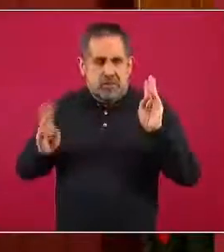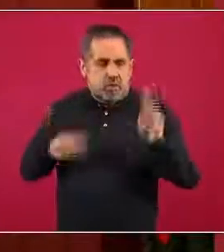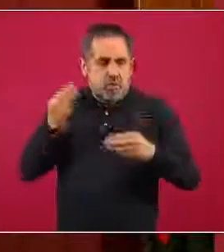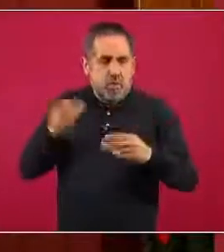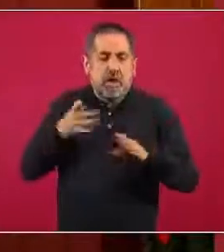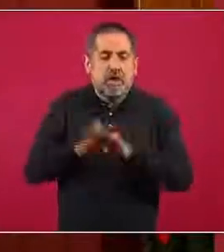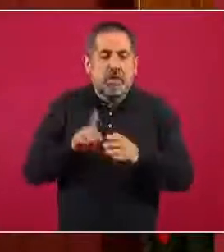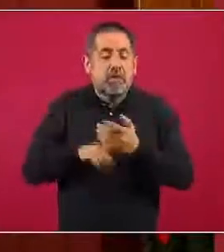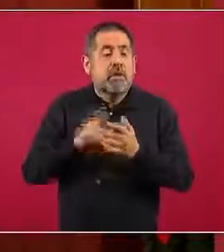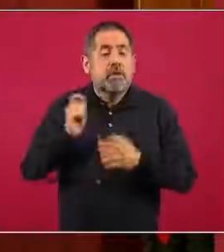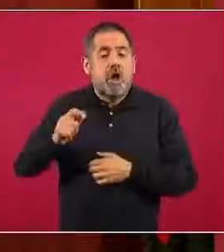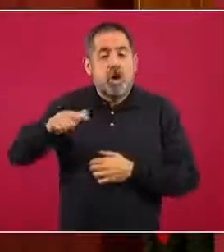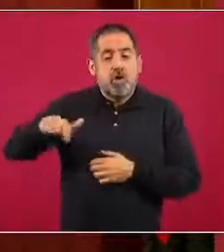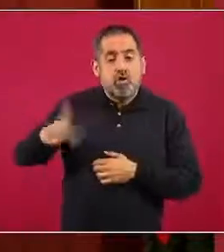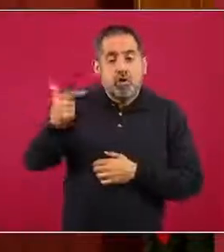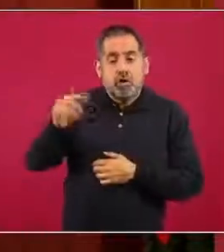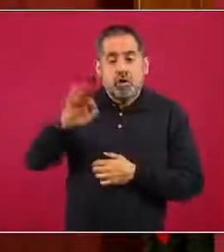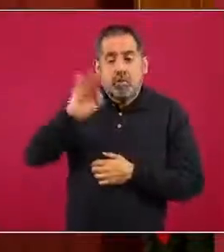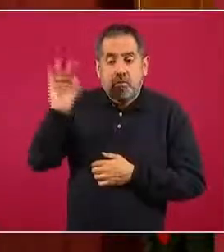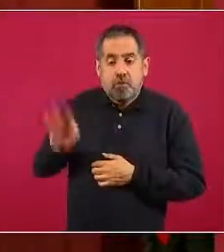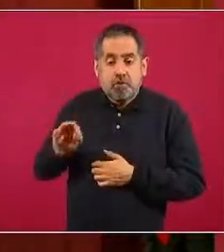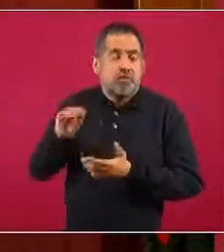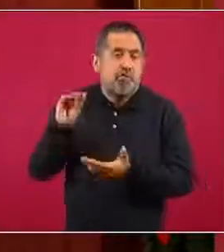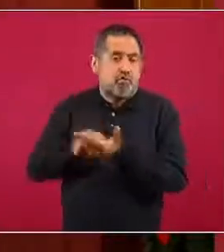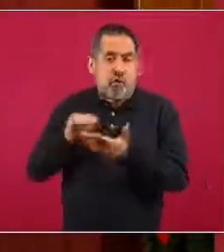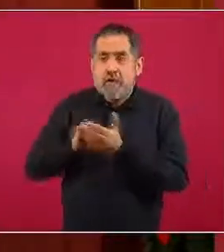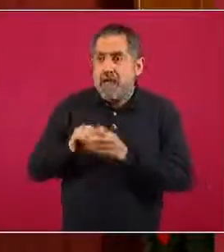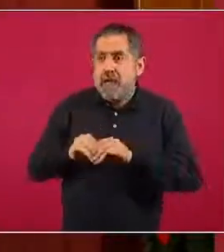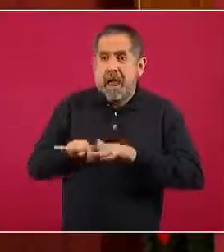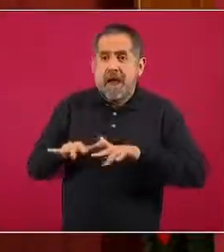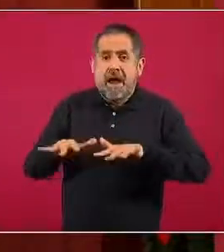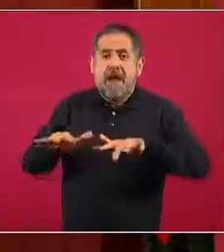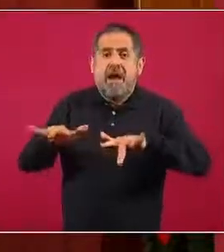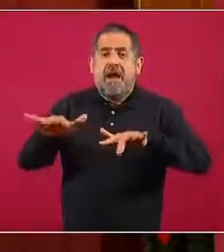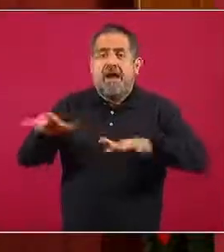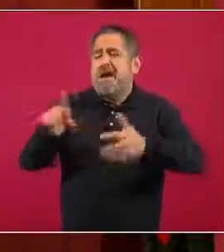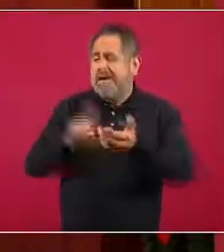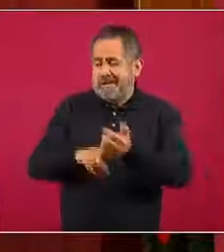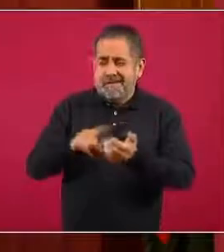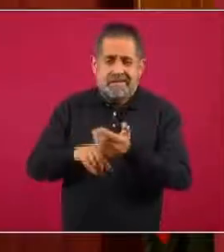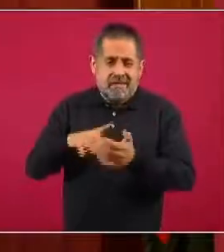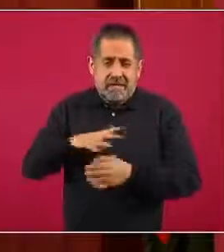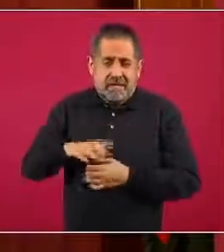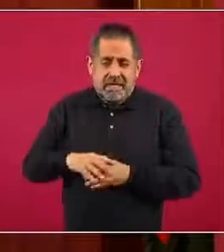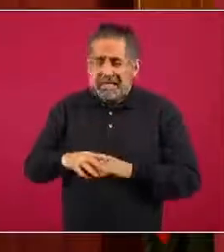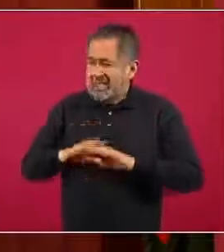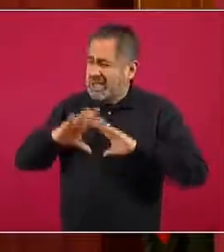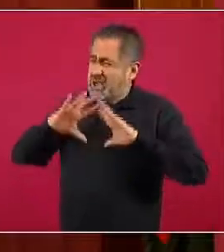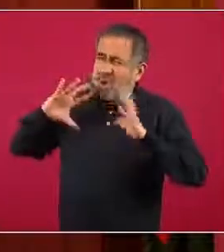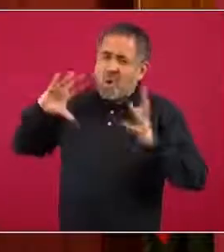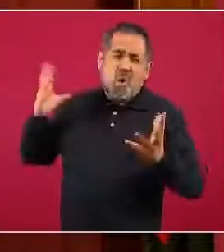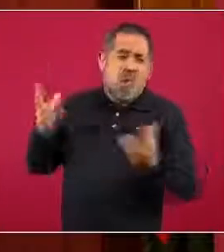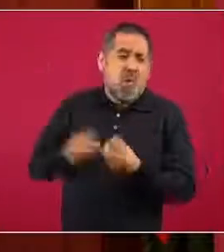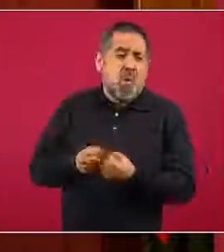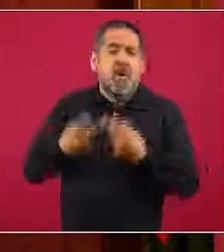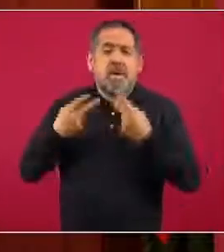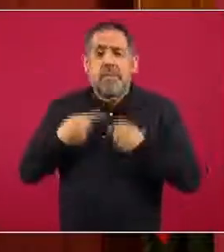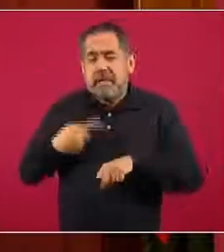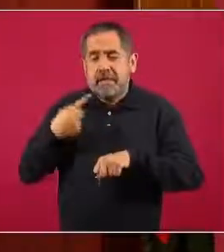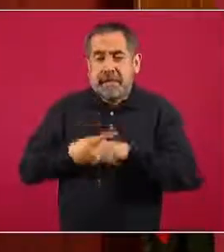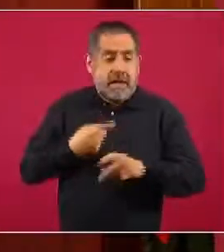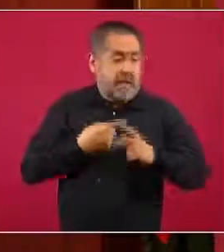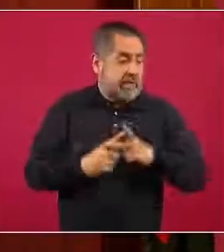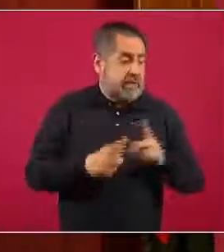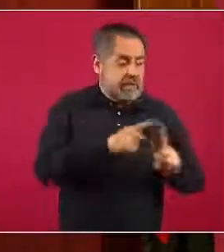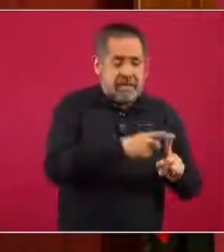es 12% la pandemia activa, es decir, del gran total de casos que hasta el momento se han producido desde que inició